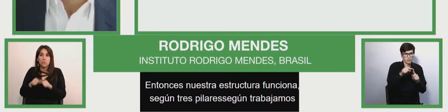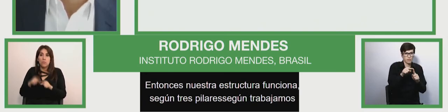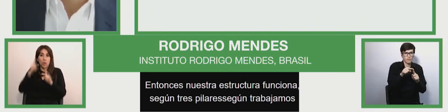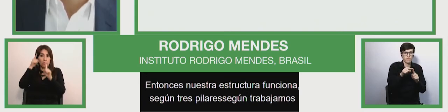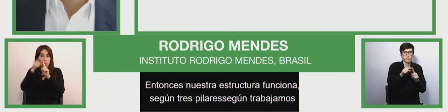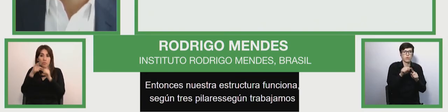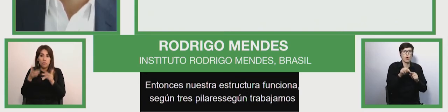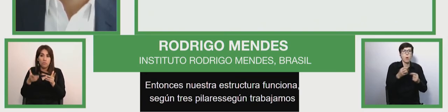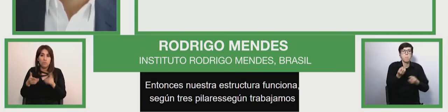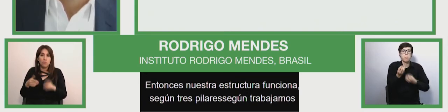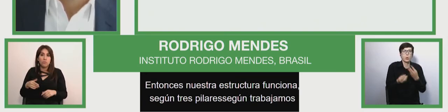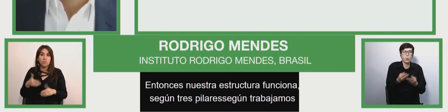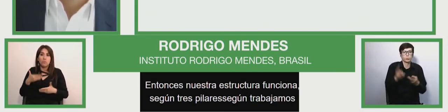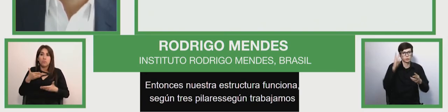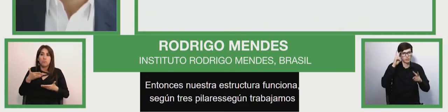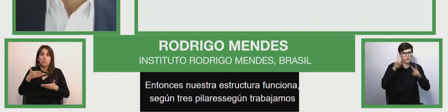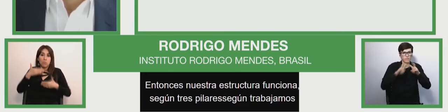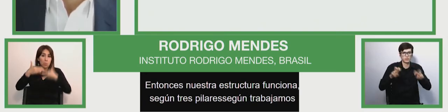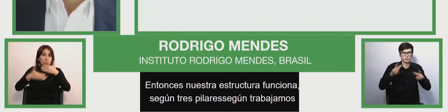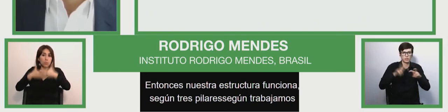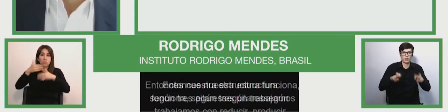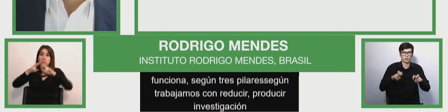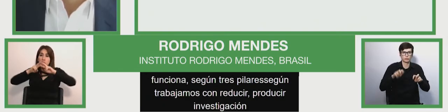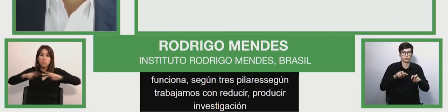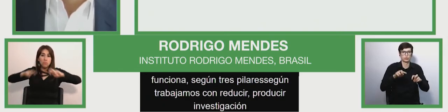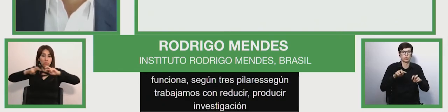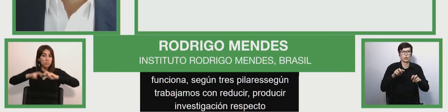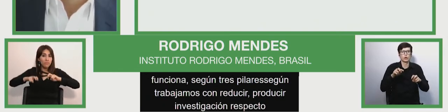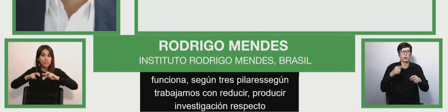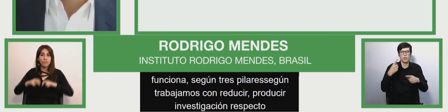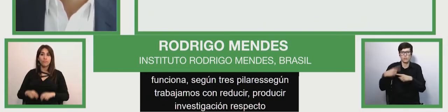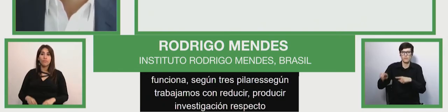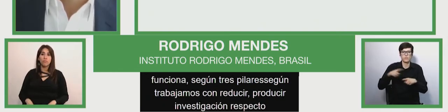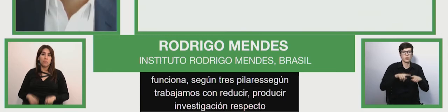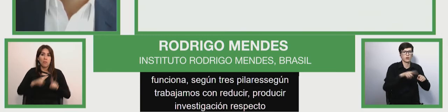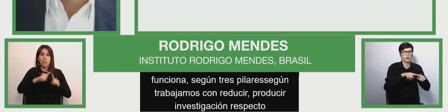investigación respecto de las mejores prácticas en todo el mundo